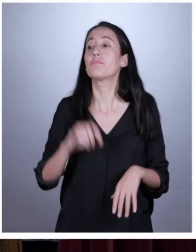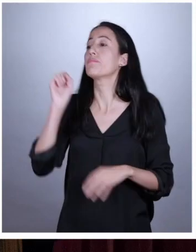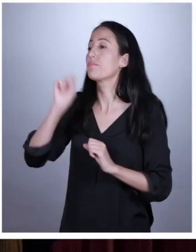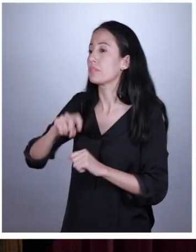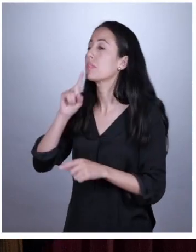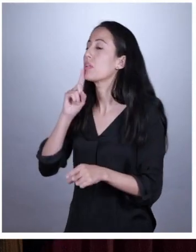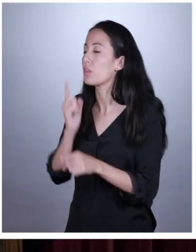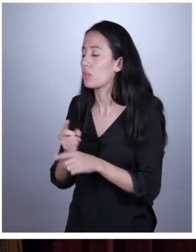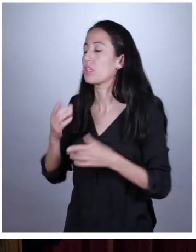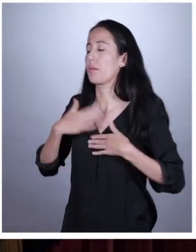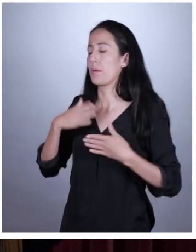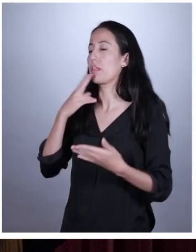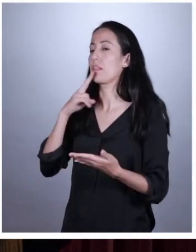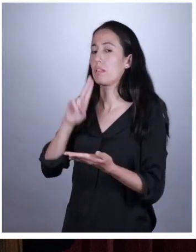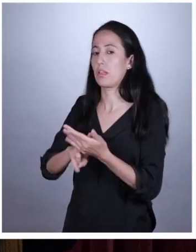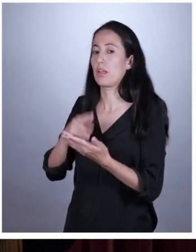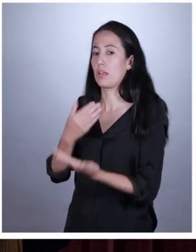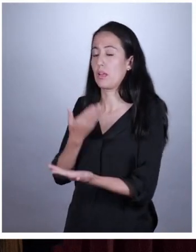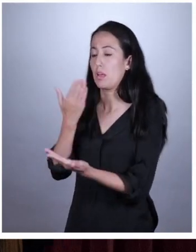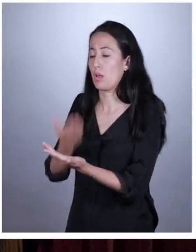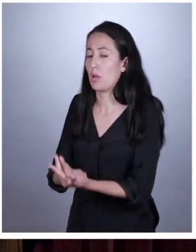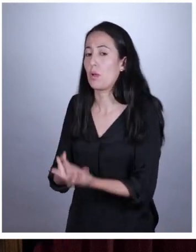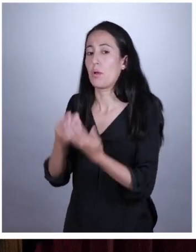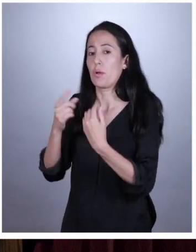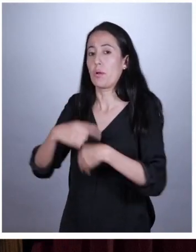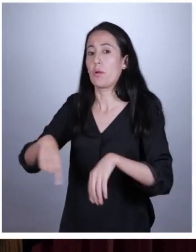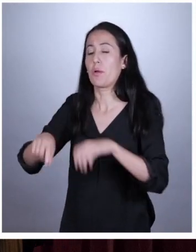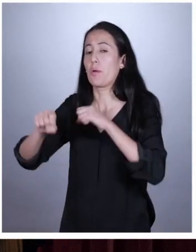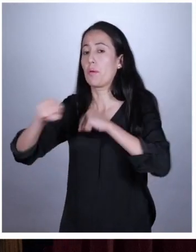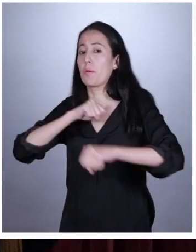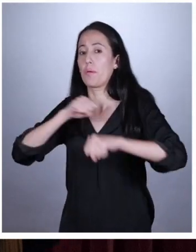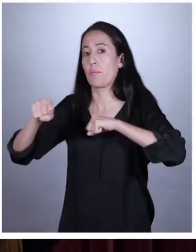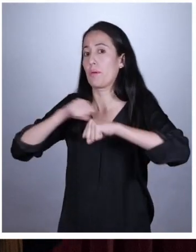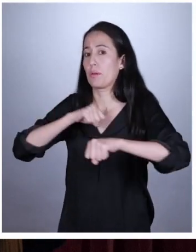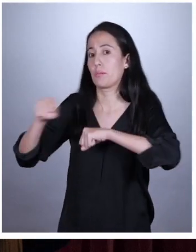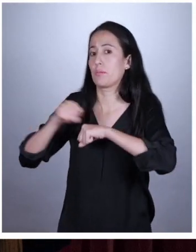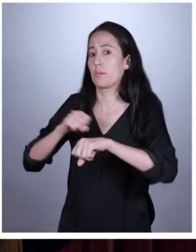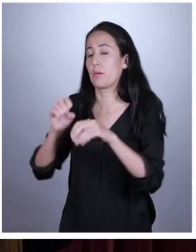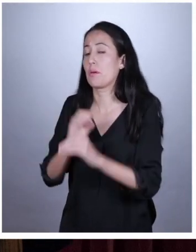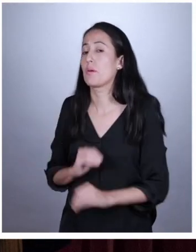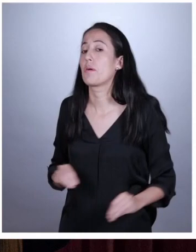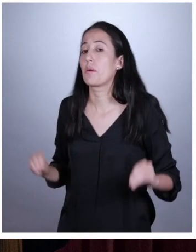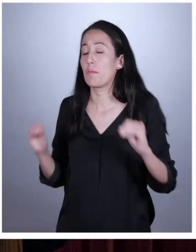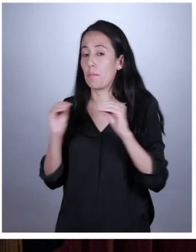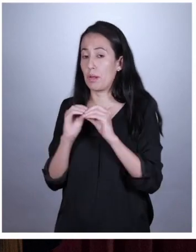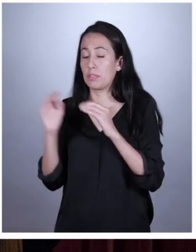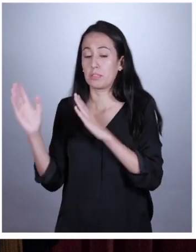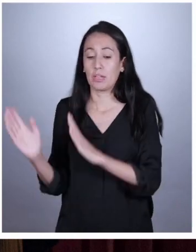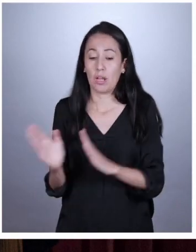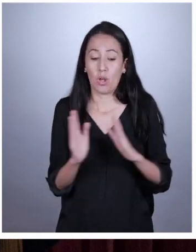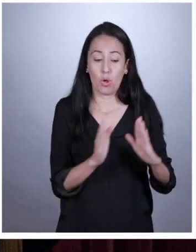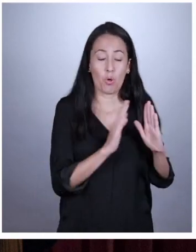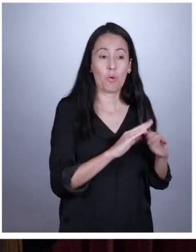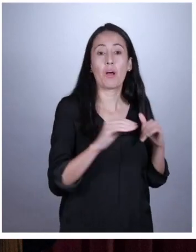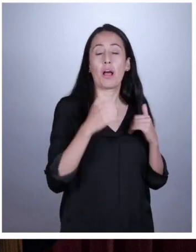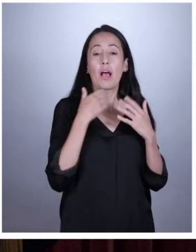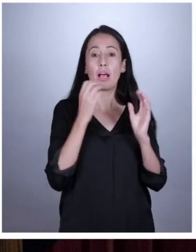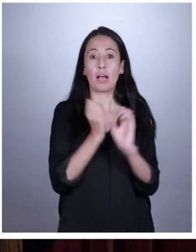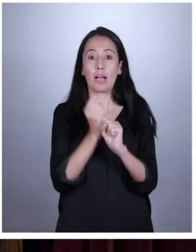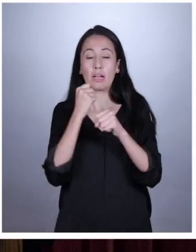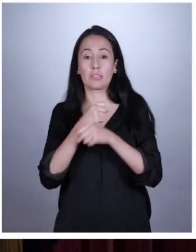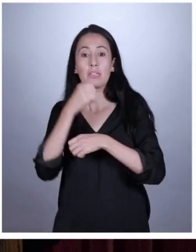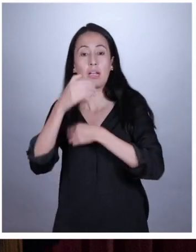Eso es algo que también tengo contemplado en mi programa. No obstante, esa gestión requiere de mucho más tiempo para poder gestionarlo de manera